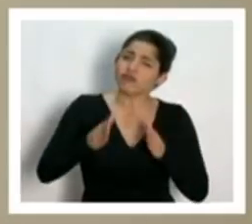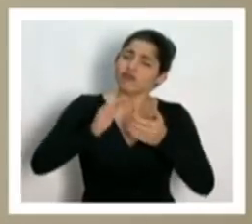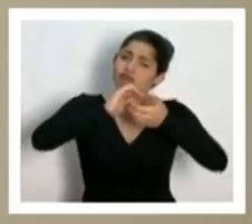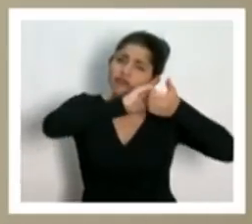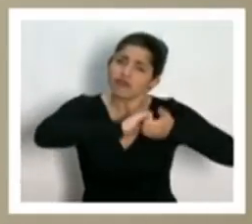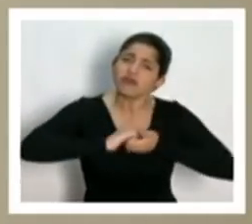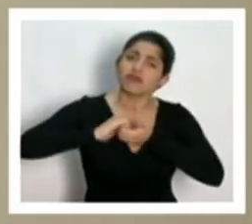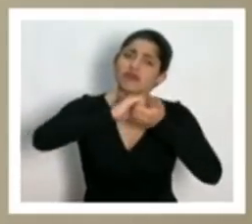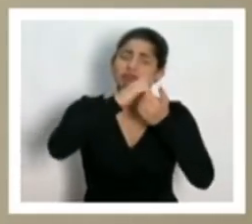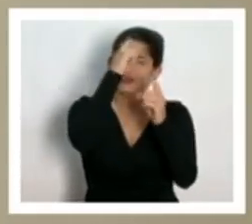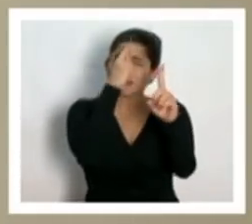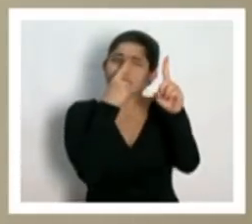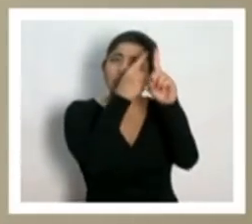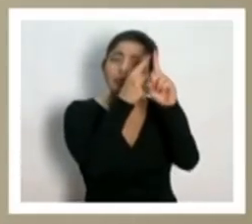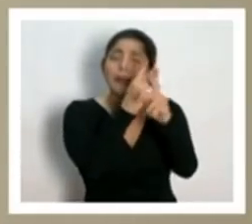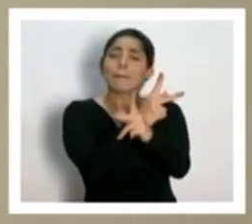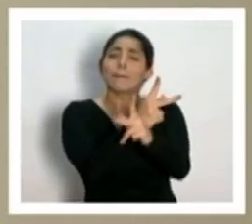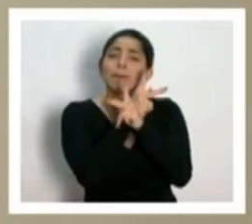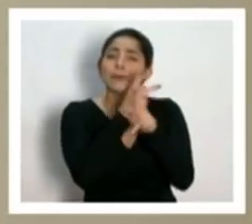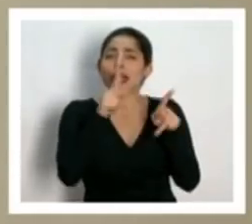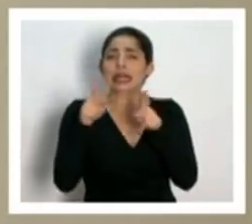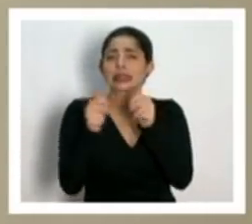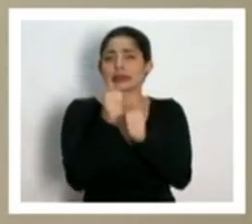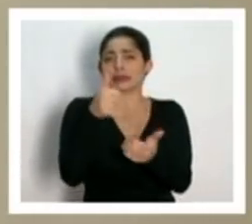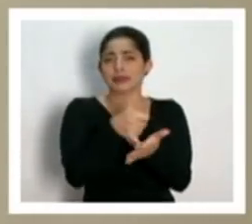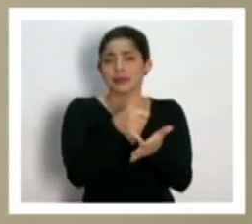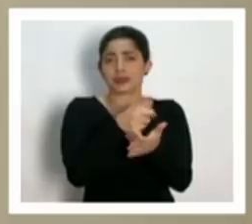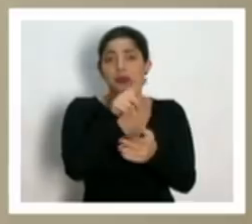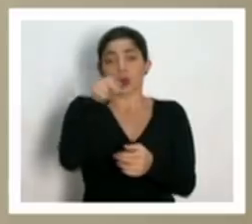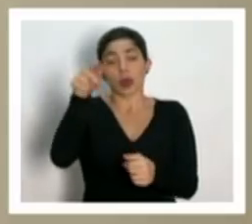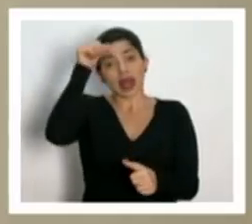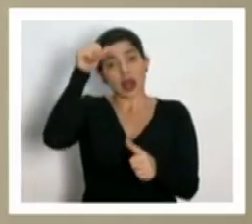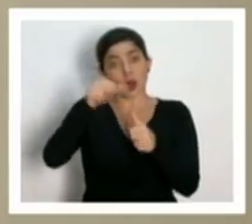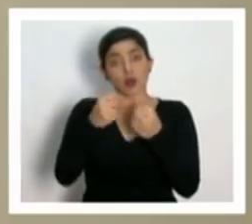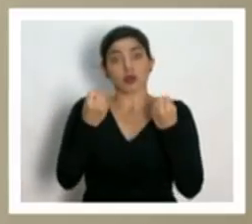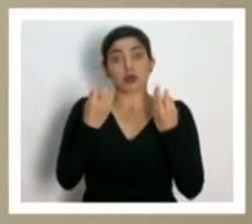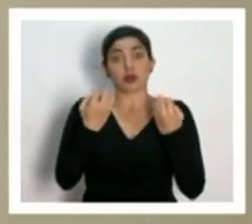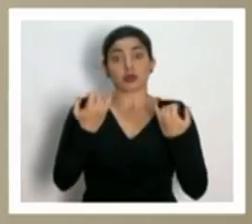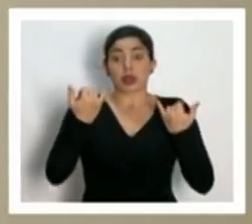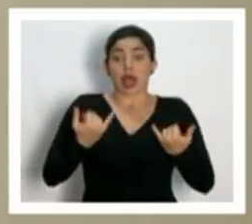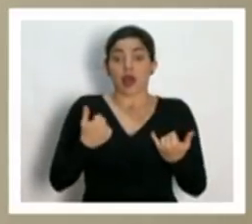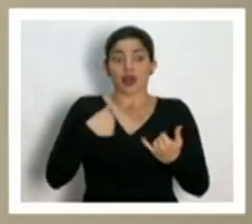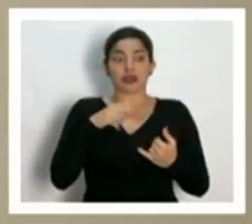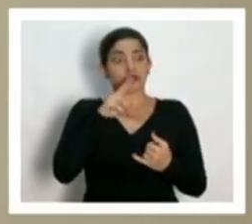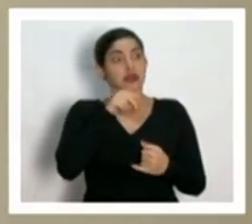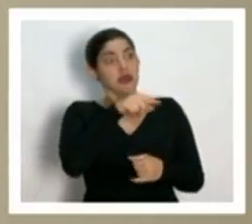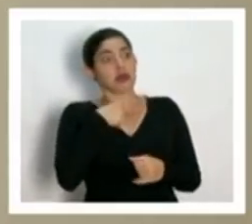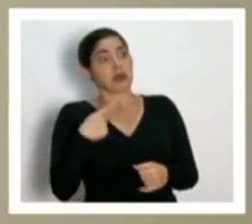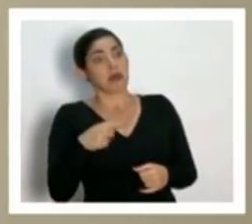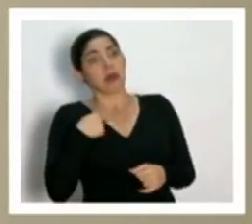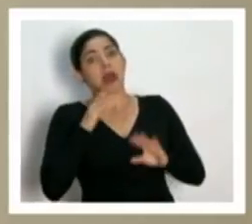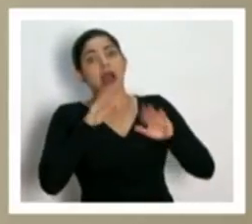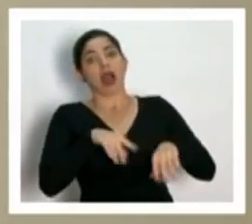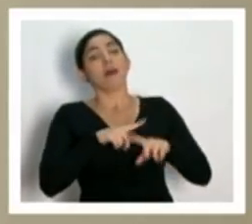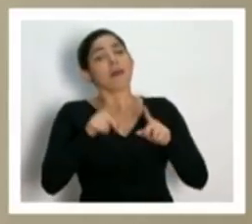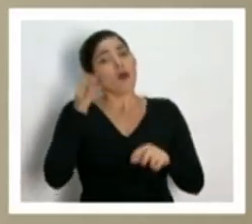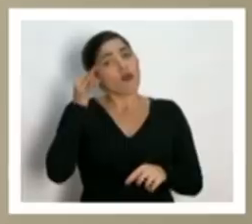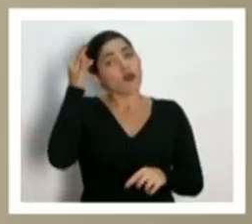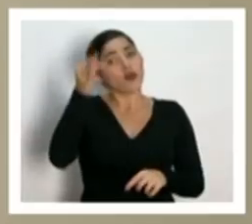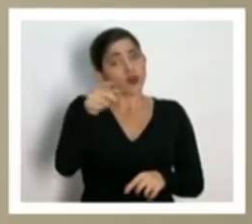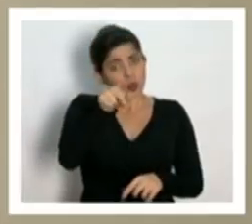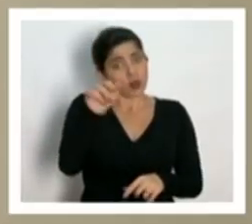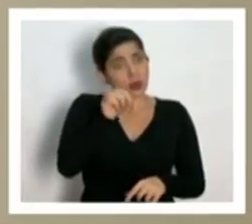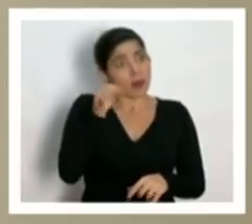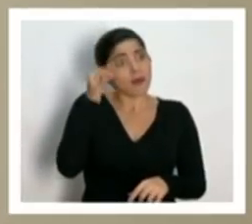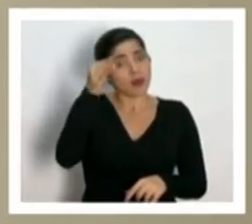aquí estamos protegiendo a la gente más vulnerable y recordemos que muchos de los que ahorita no estamos en ese grupo, en algún momento vamos a estar en